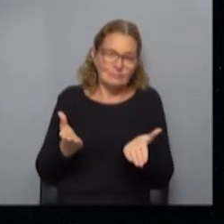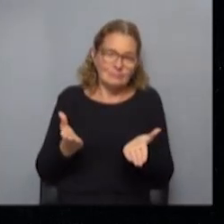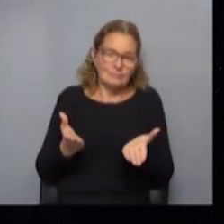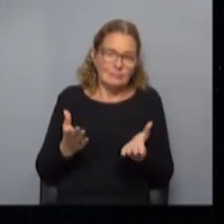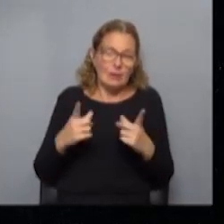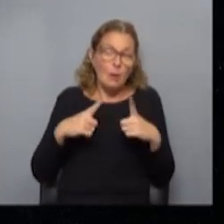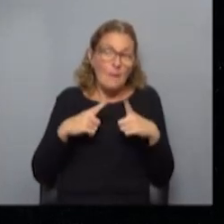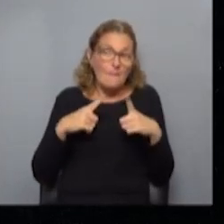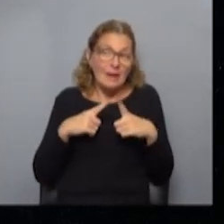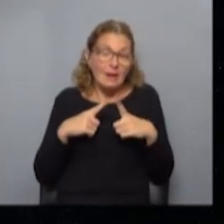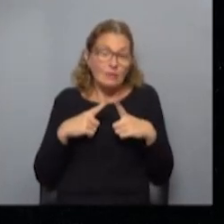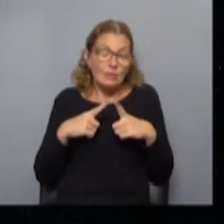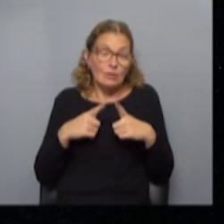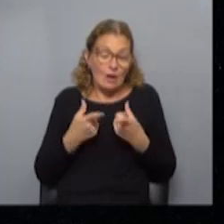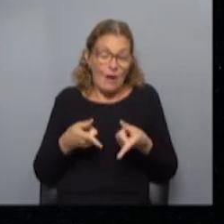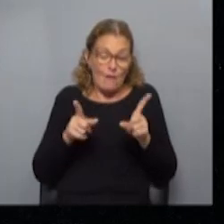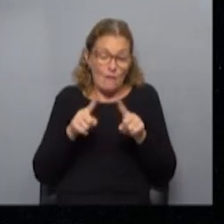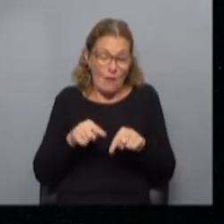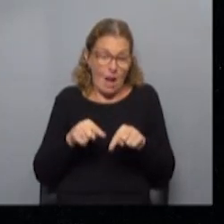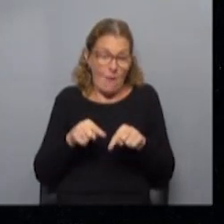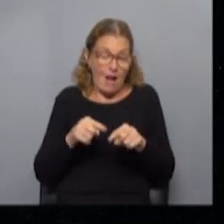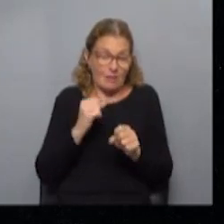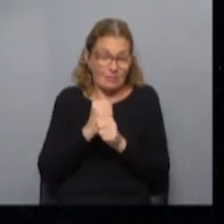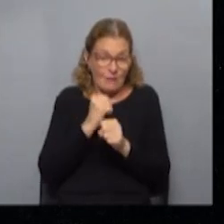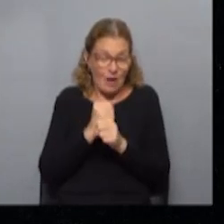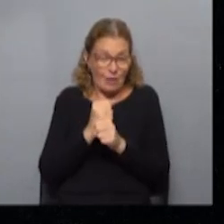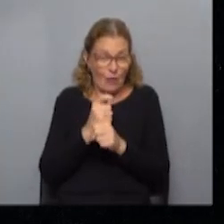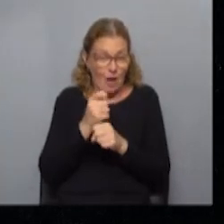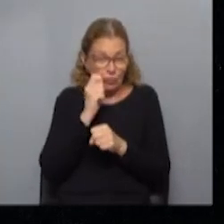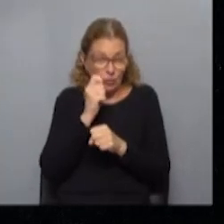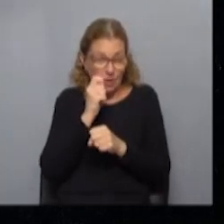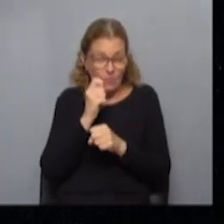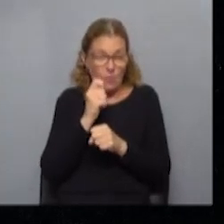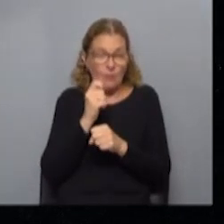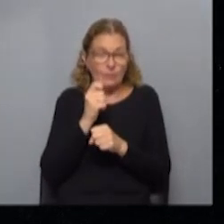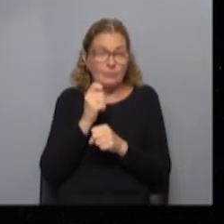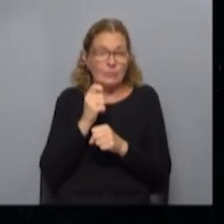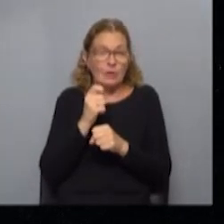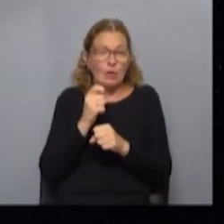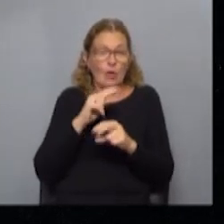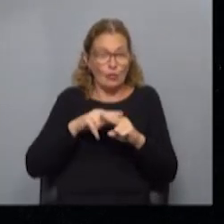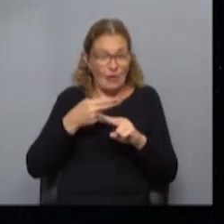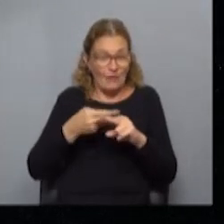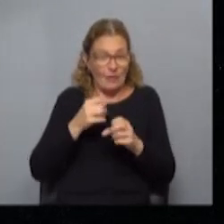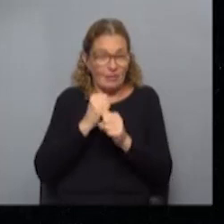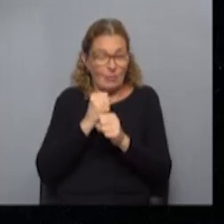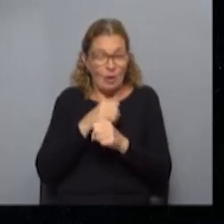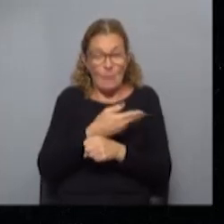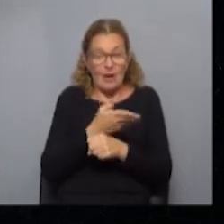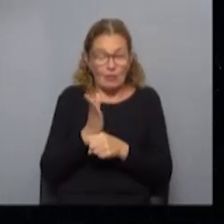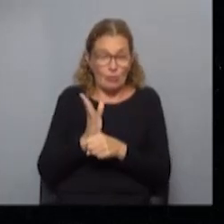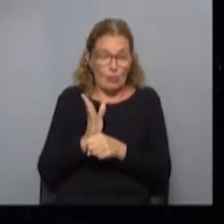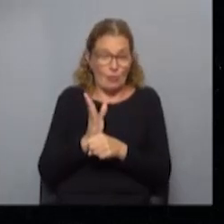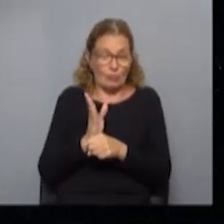expectativas en que se reactive el sector tenemos expectativas en que se vuelvan a generar los puestos de trabajo para todos los que